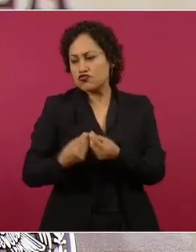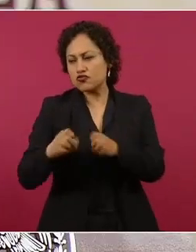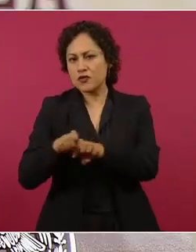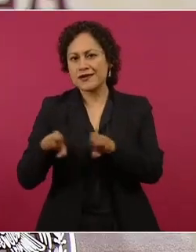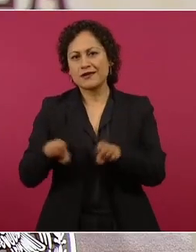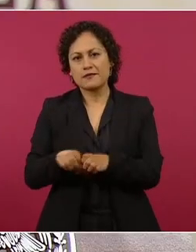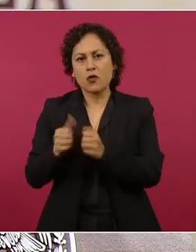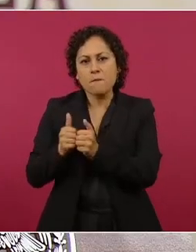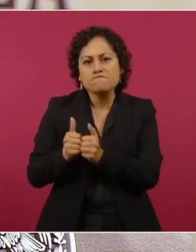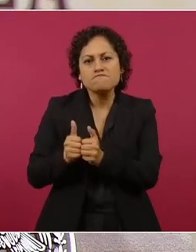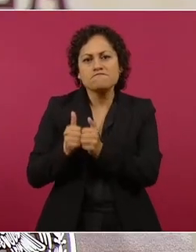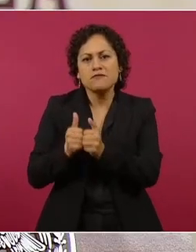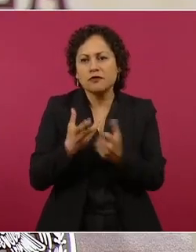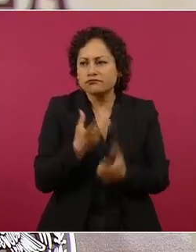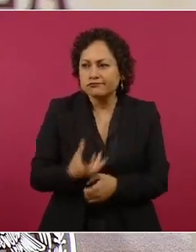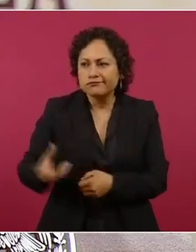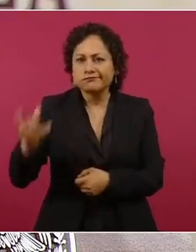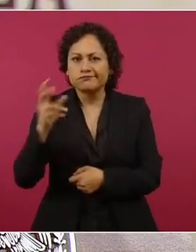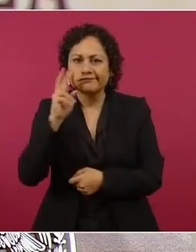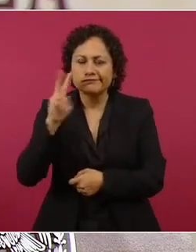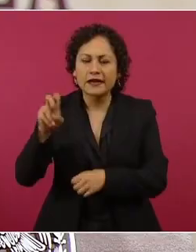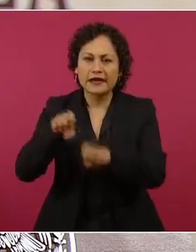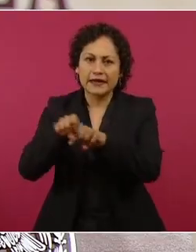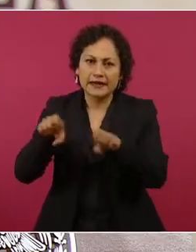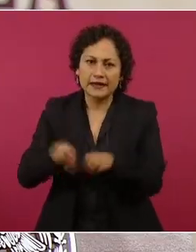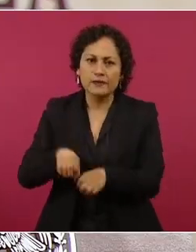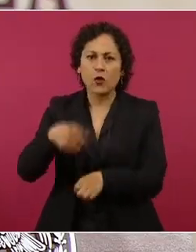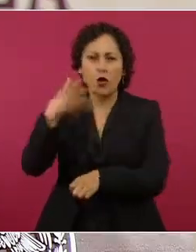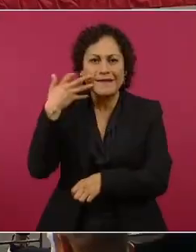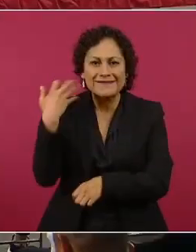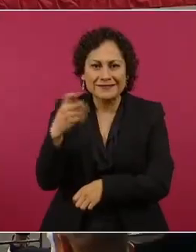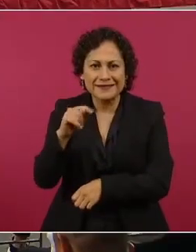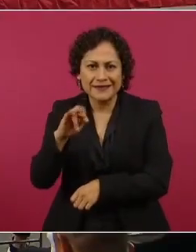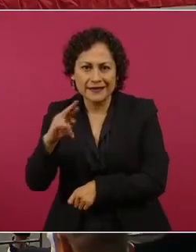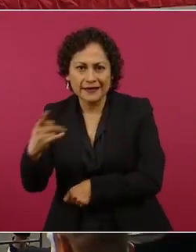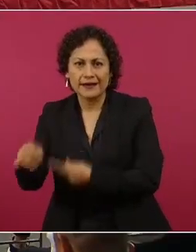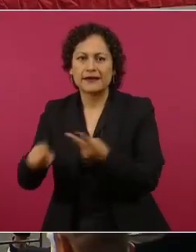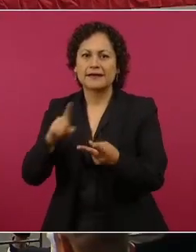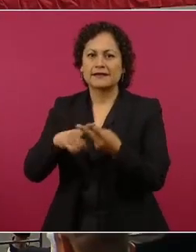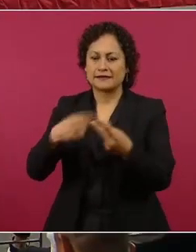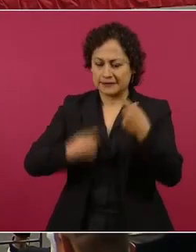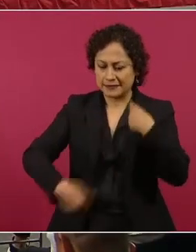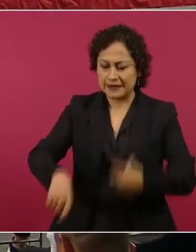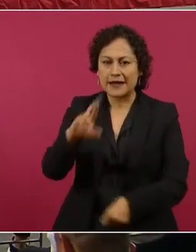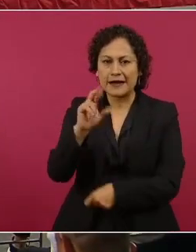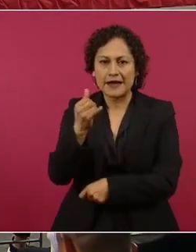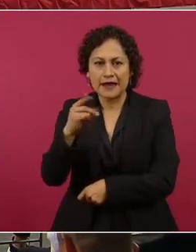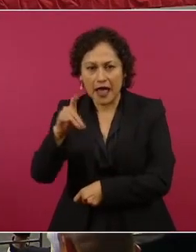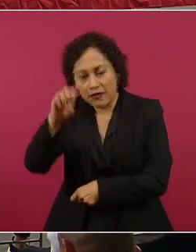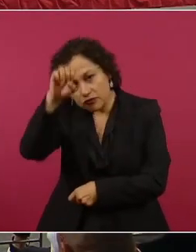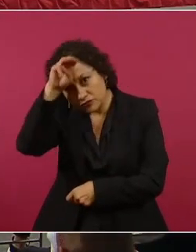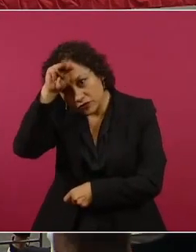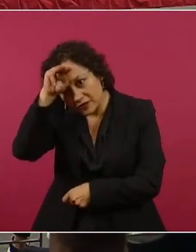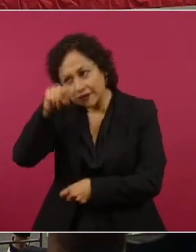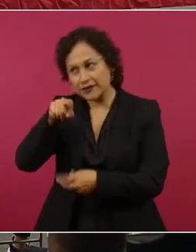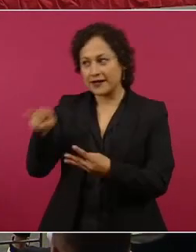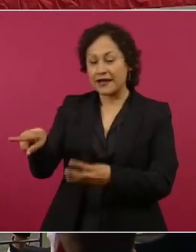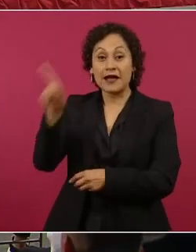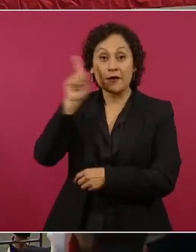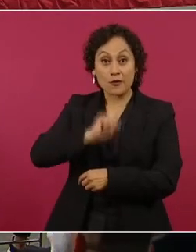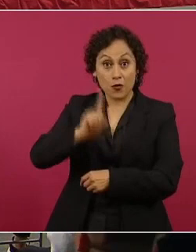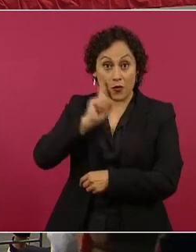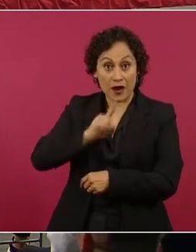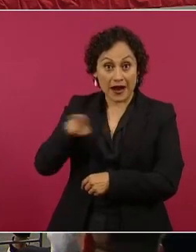a los Rayados, Ale, por cierto, ya fichada por los Rayadas, las Rayadas Sub